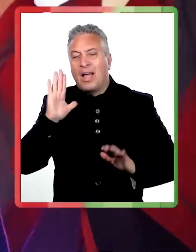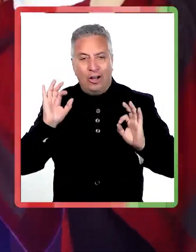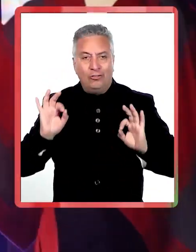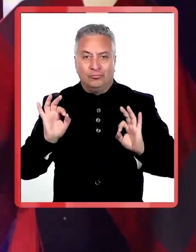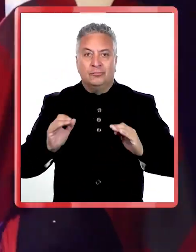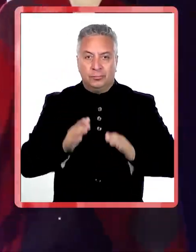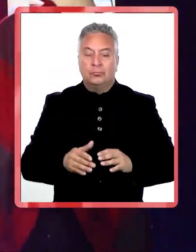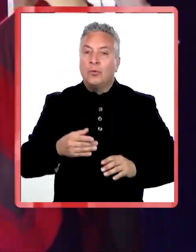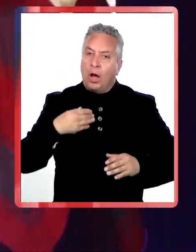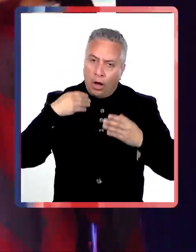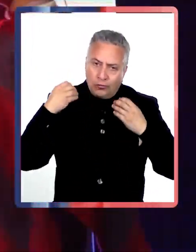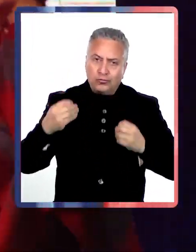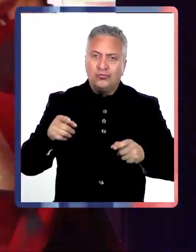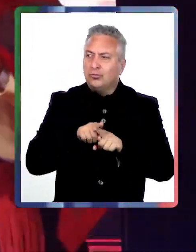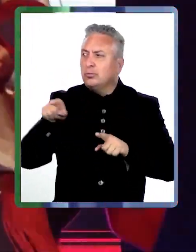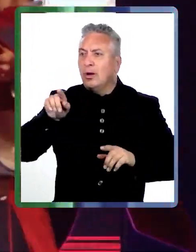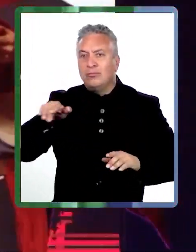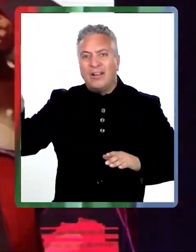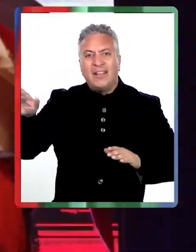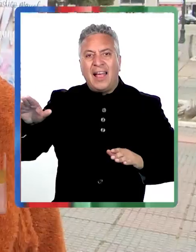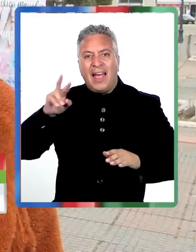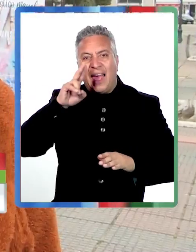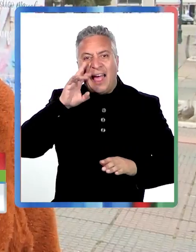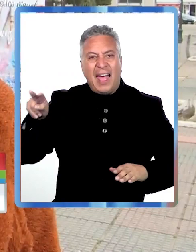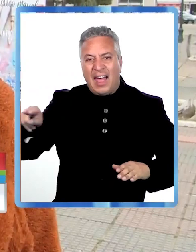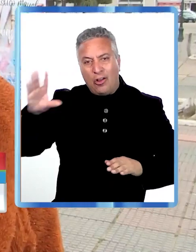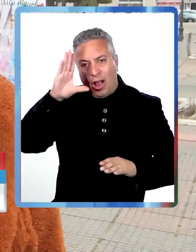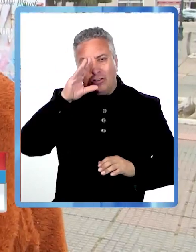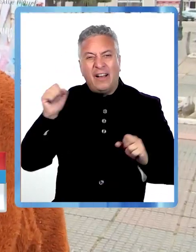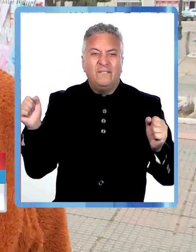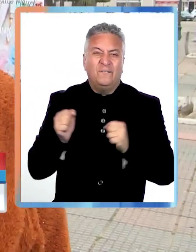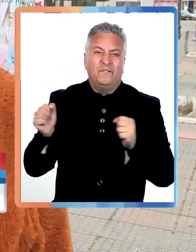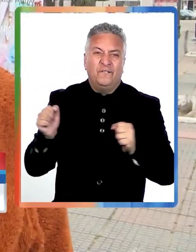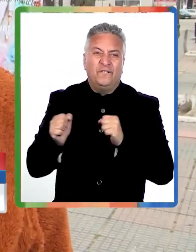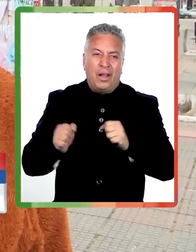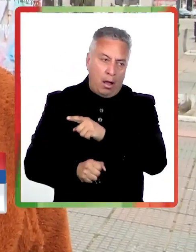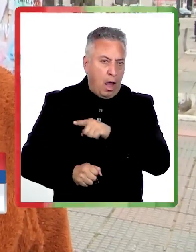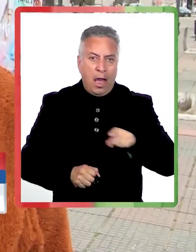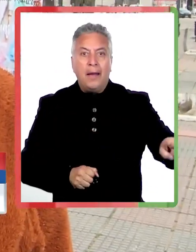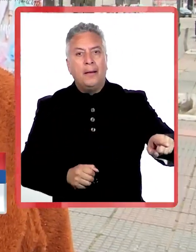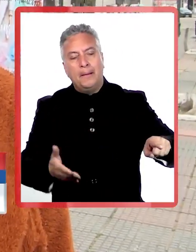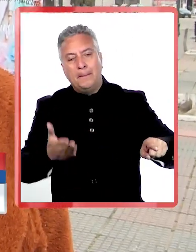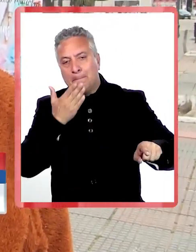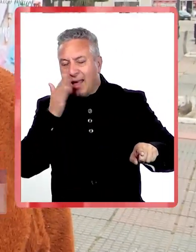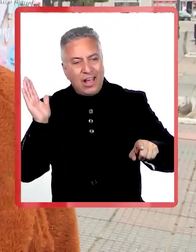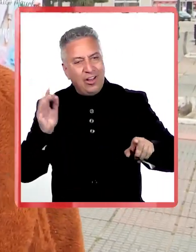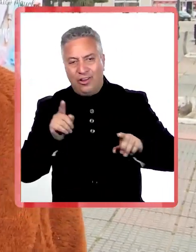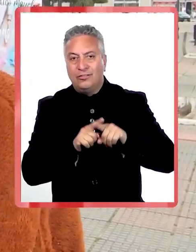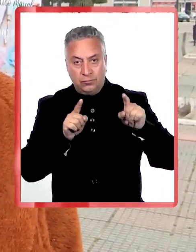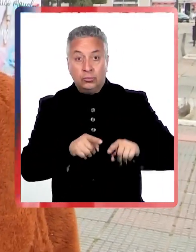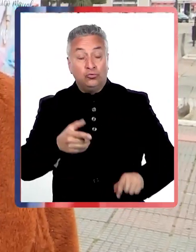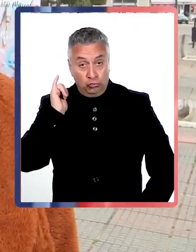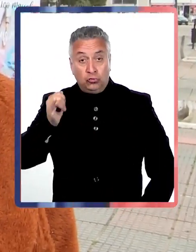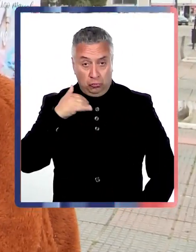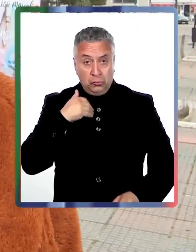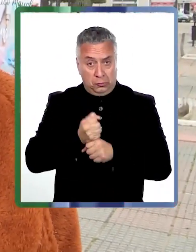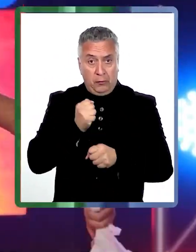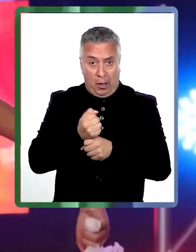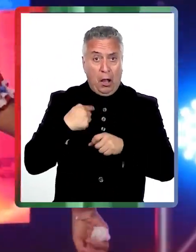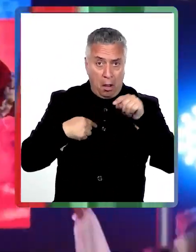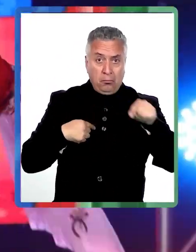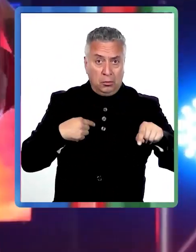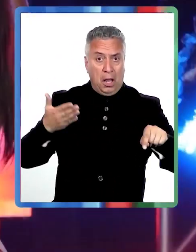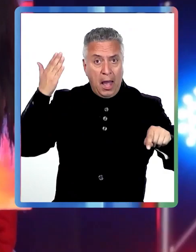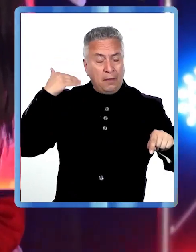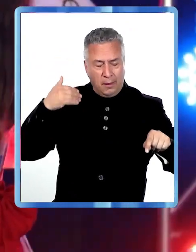Me gusta porque vaya por el orilla del río, hace tanto frío para salir en las noches. Me gustaría. Yo trabajé un tiempo aquí, me gustaba.